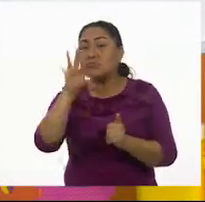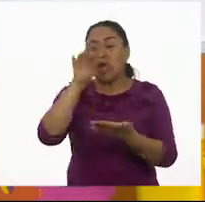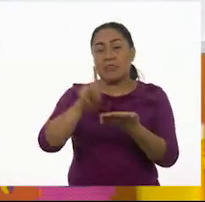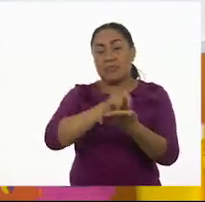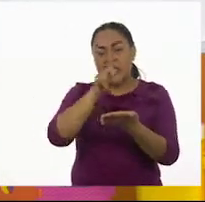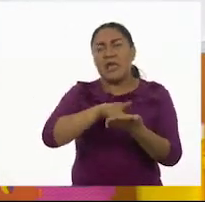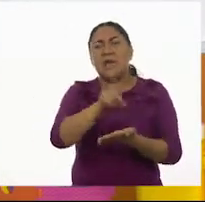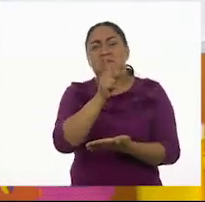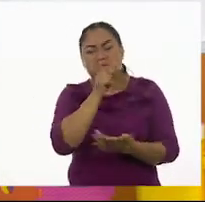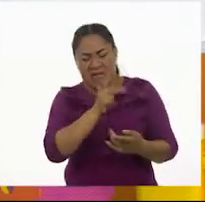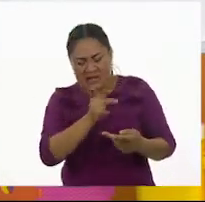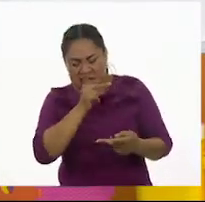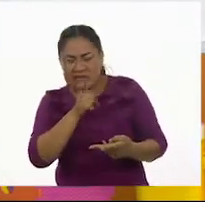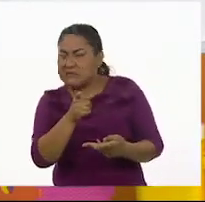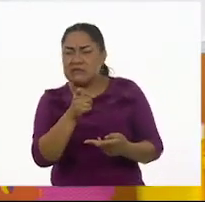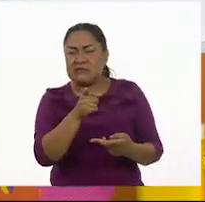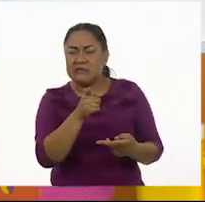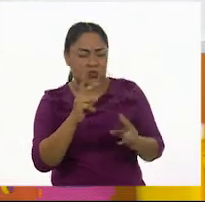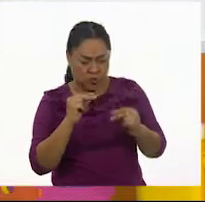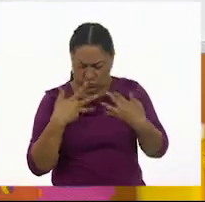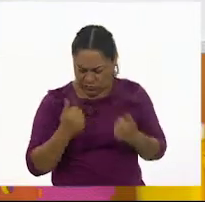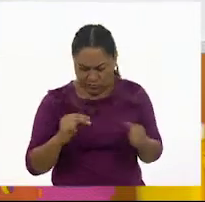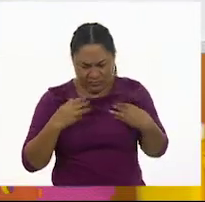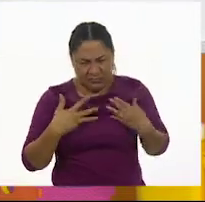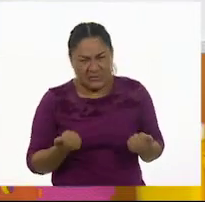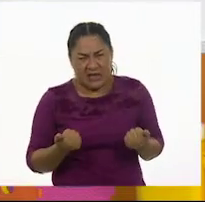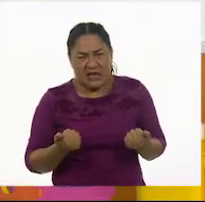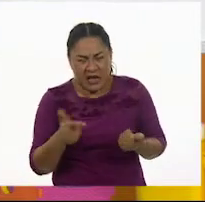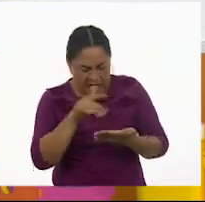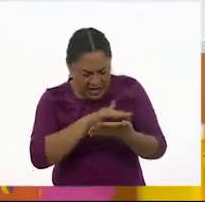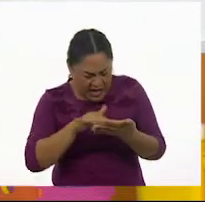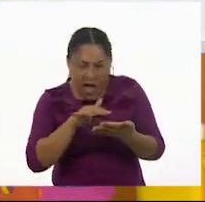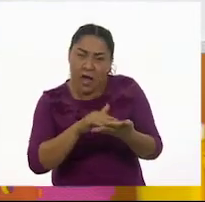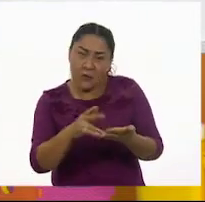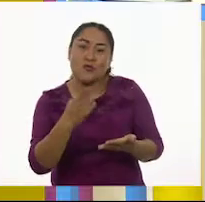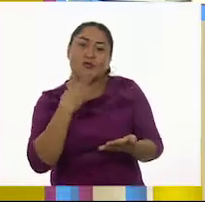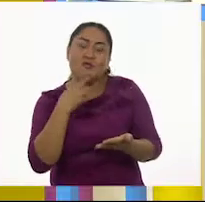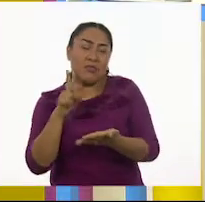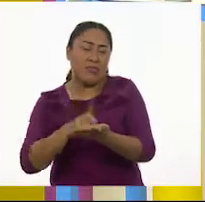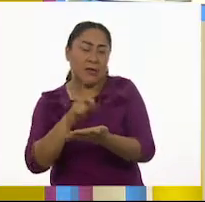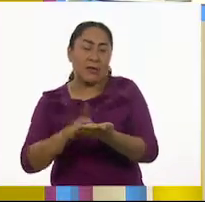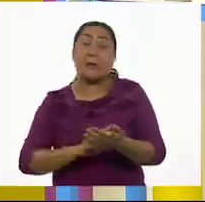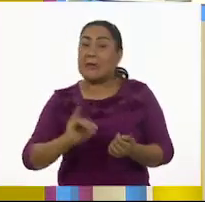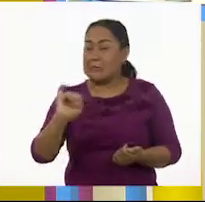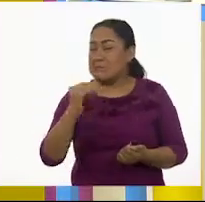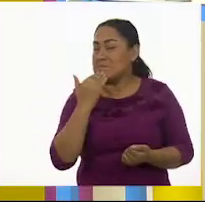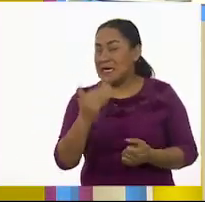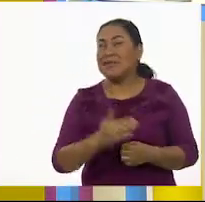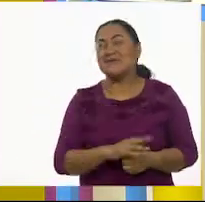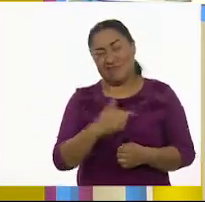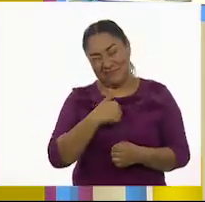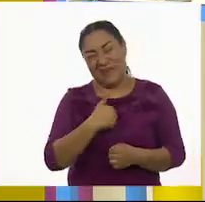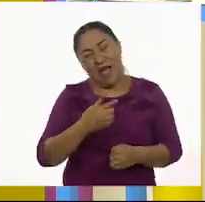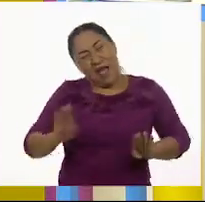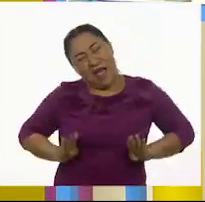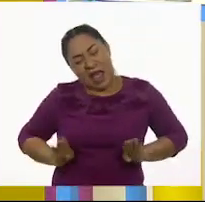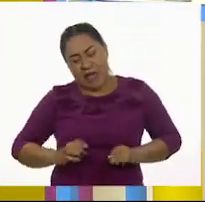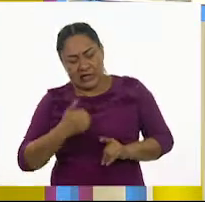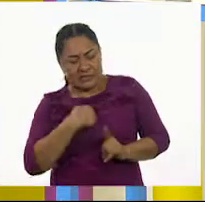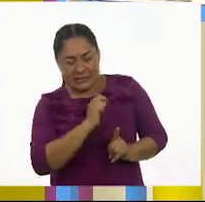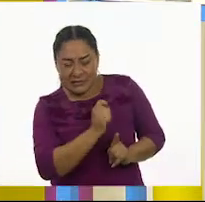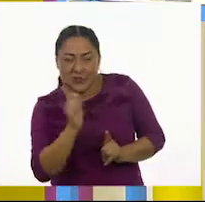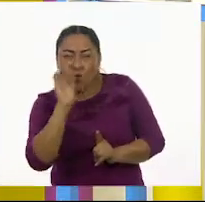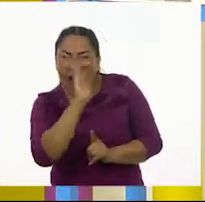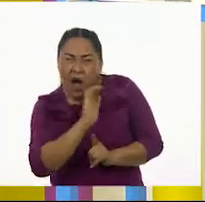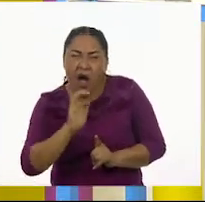empezar a buscar esas palabras que no pudimos entender bien a la primera vez que lo leímos. Sí, me encanta. Yo soy muy curiosa y a veces palabras que no